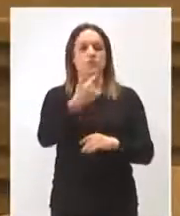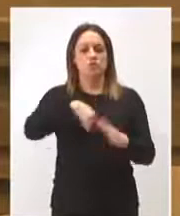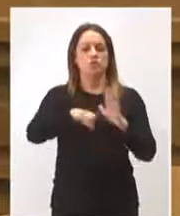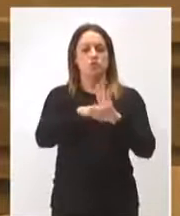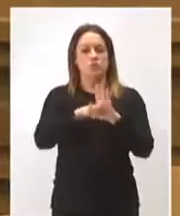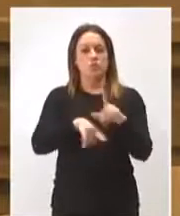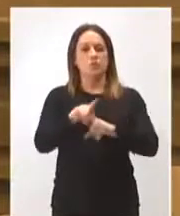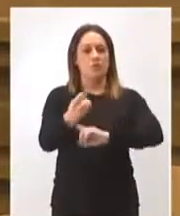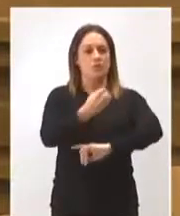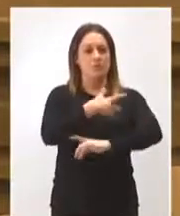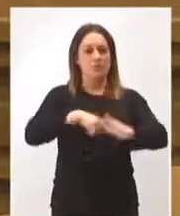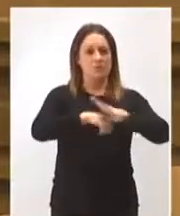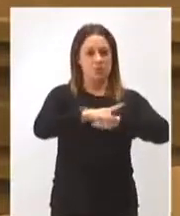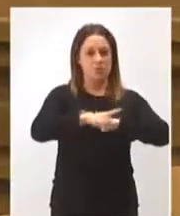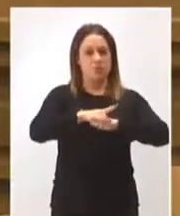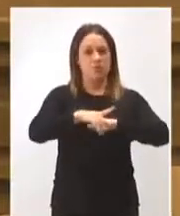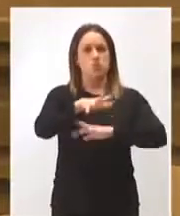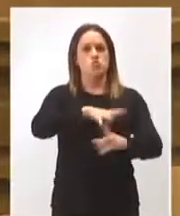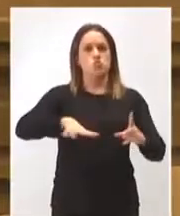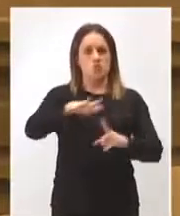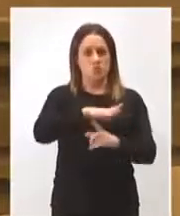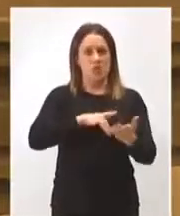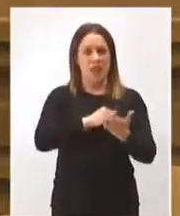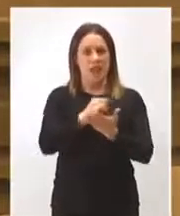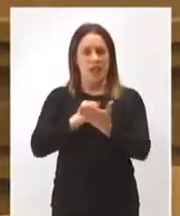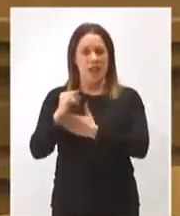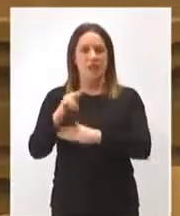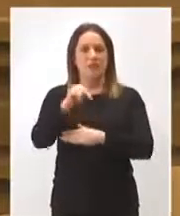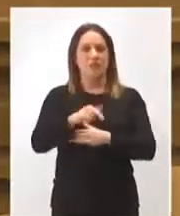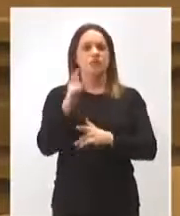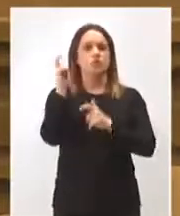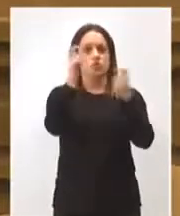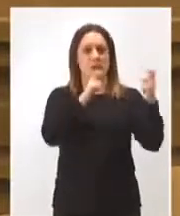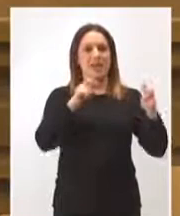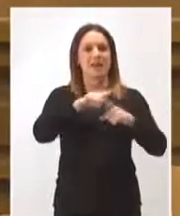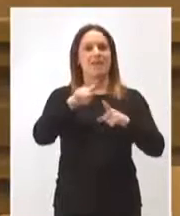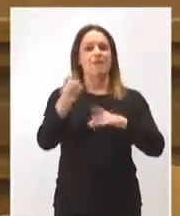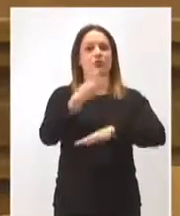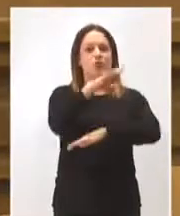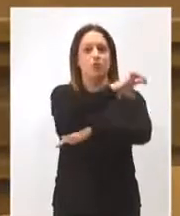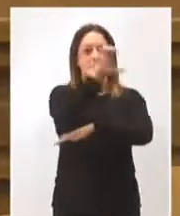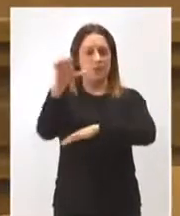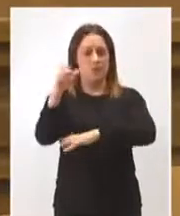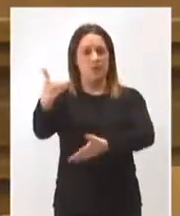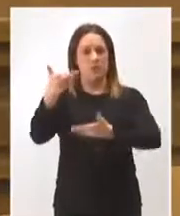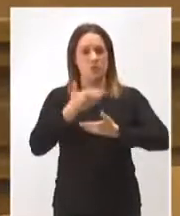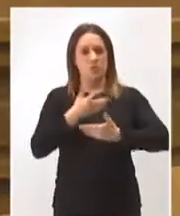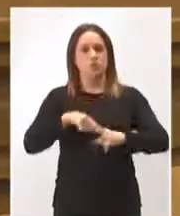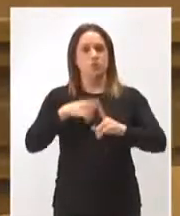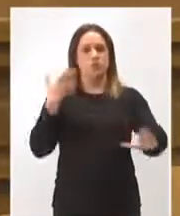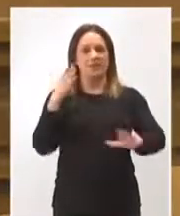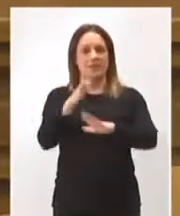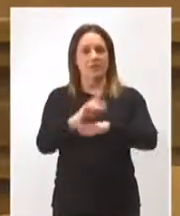incrementando los fondos en desarrollo rural. Aquí nos va a echar una mano los nuevos fondos europeos. Y, por supuesto, vamos a plantear